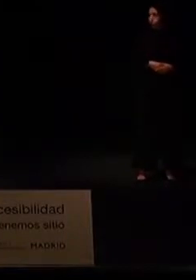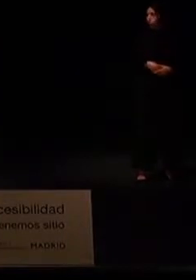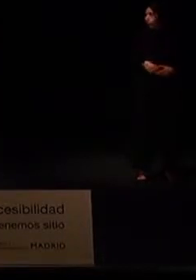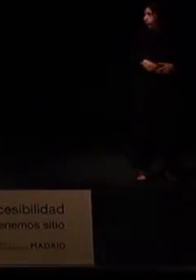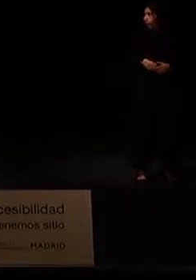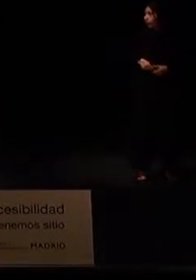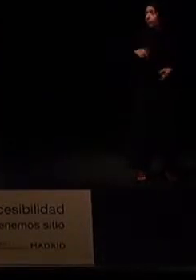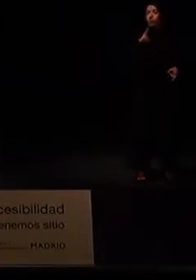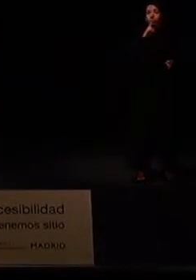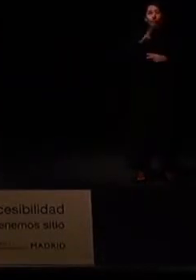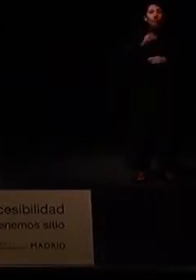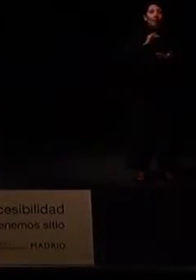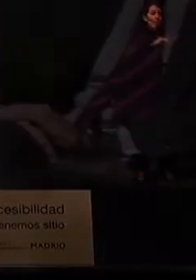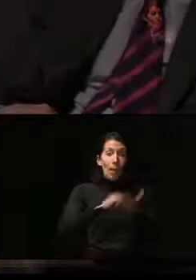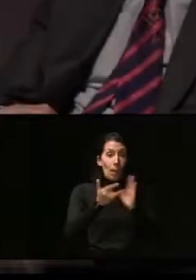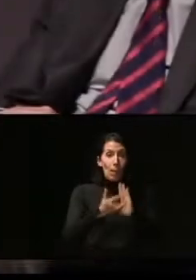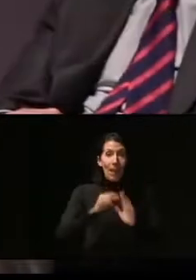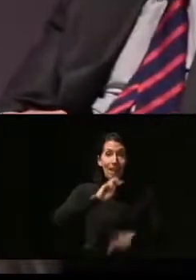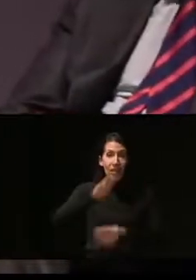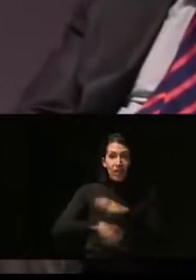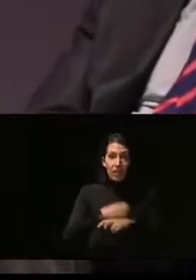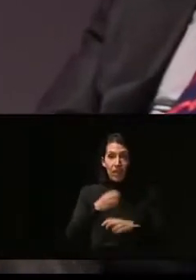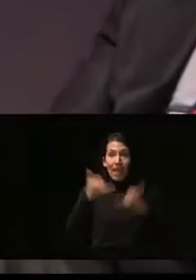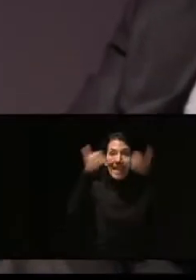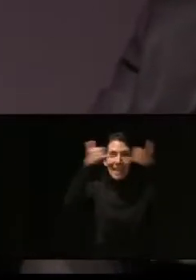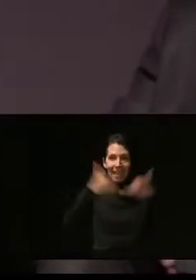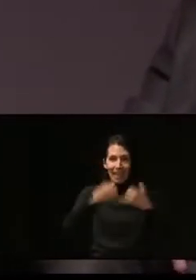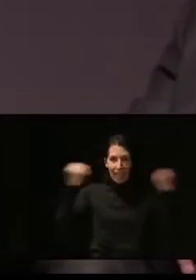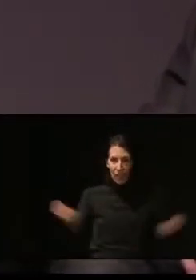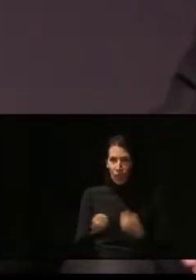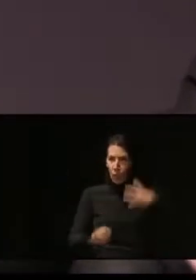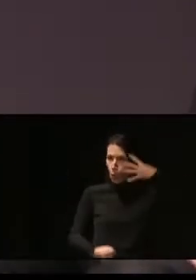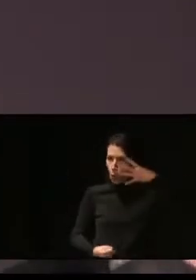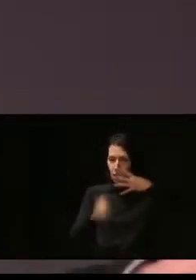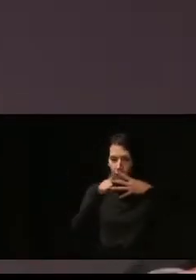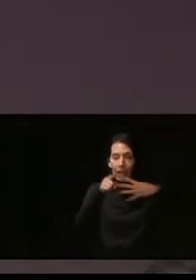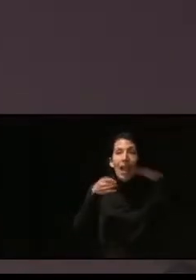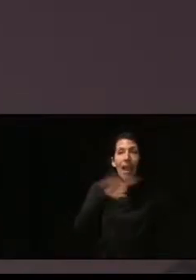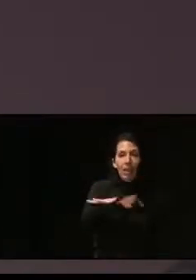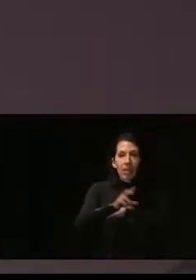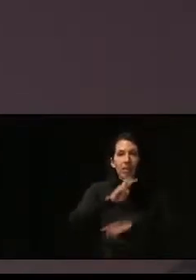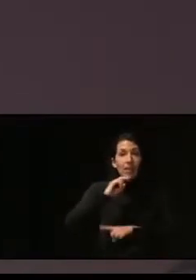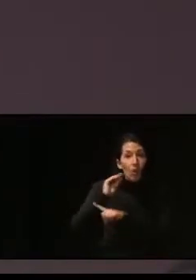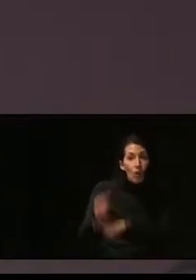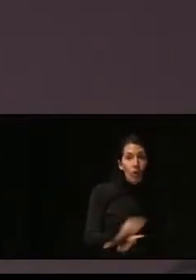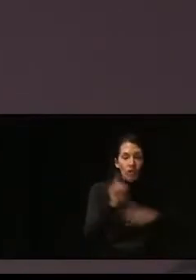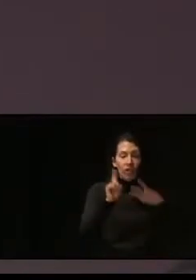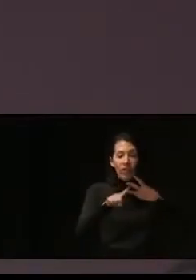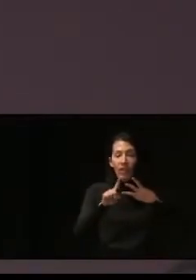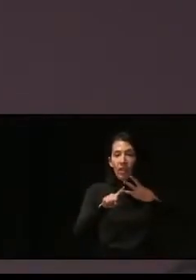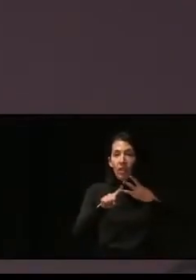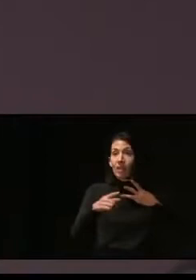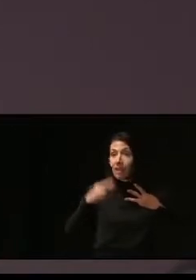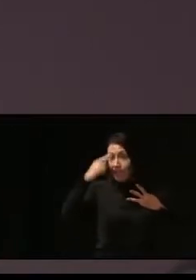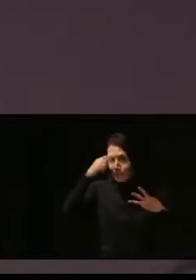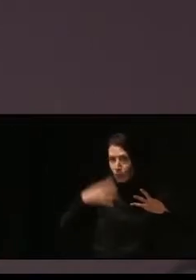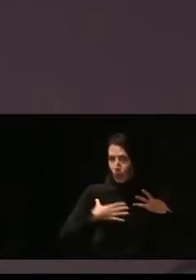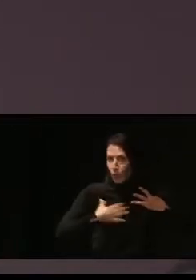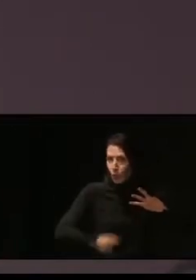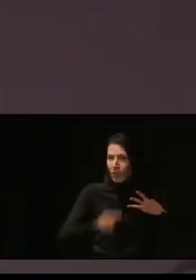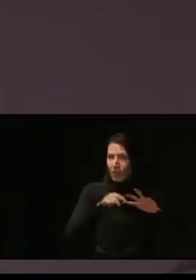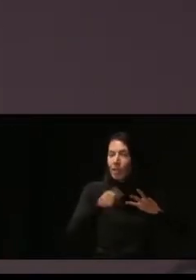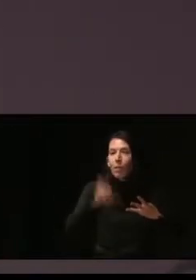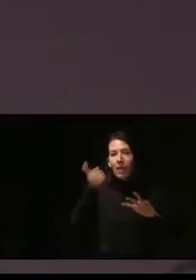Sí, pues el plan rehabilitada, claro, tiene cuatro líneas de acción. La accesibilidad, la conservación, la salubridad, que se centra sobre todo en la